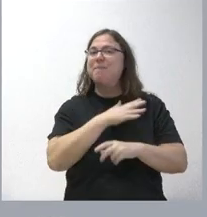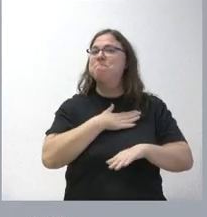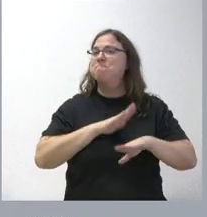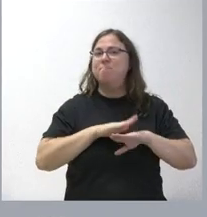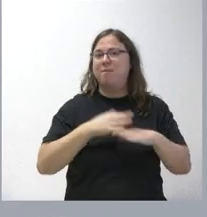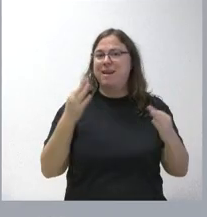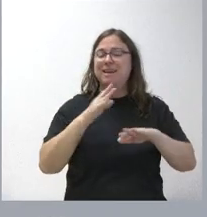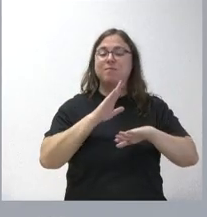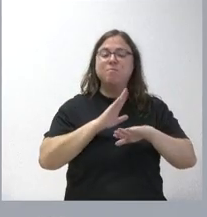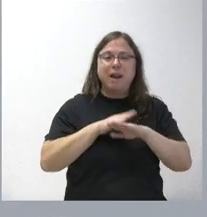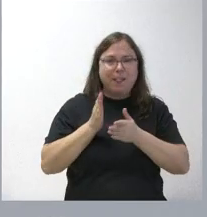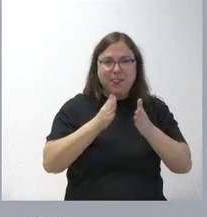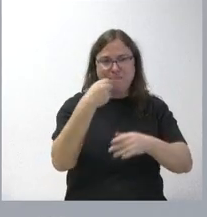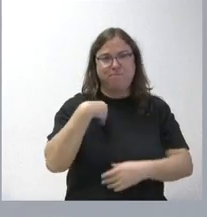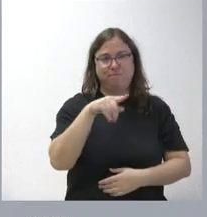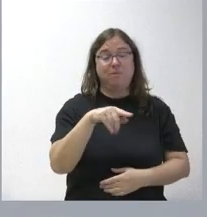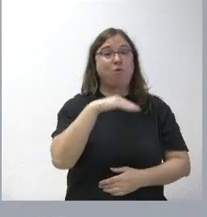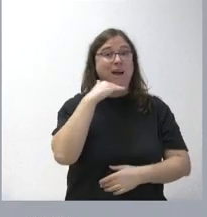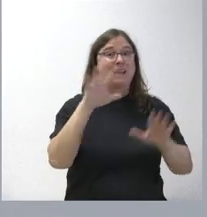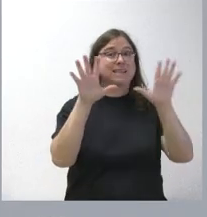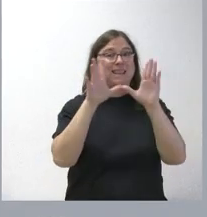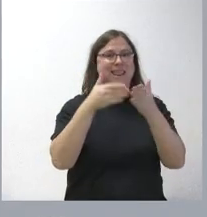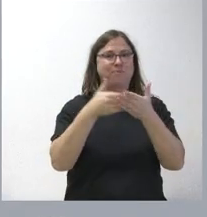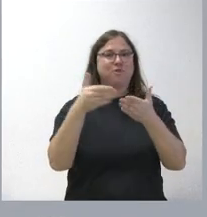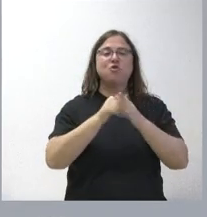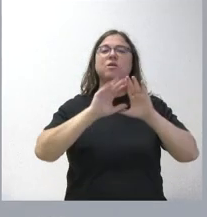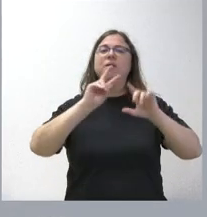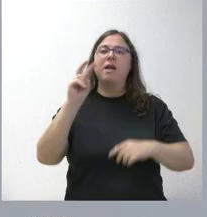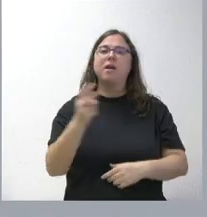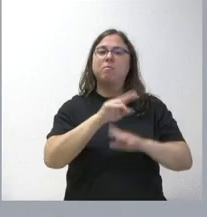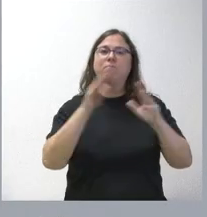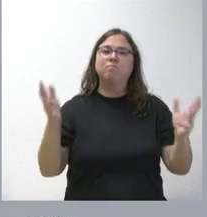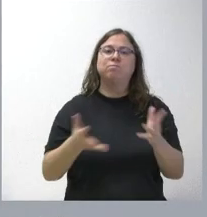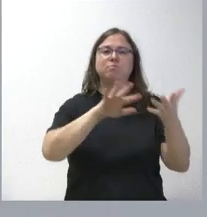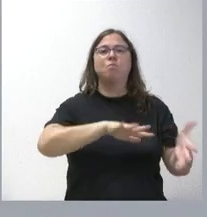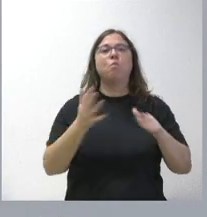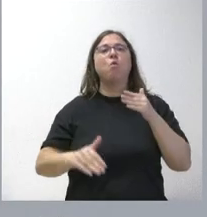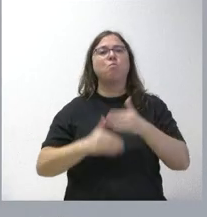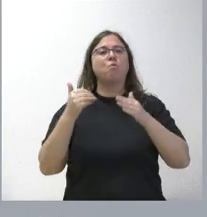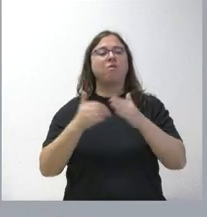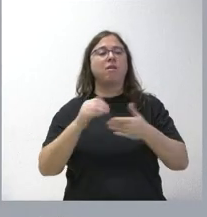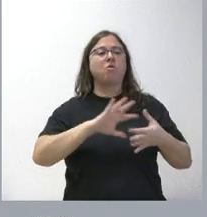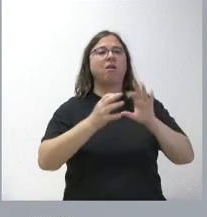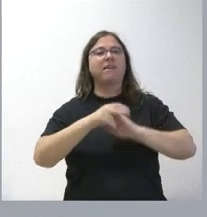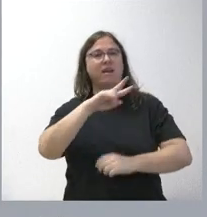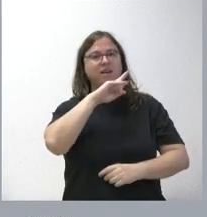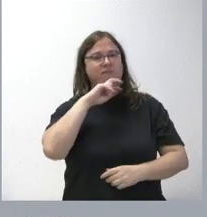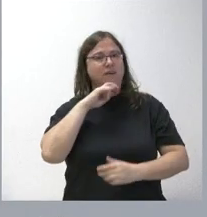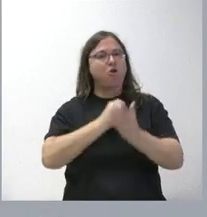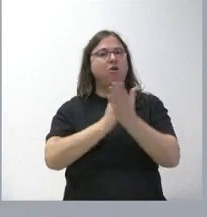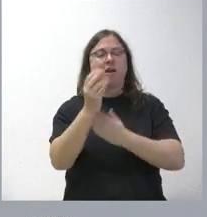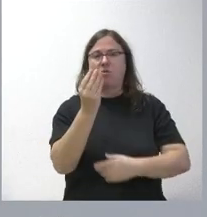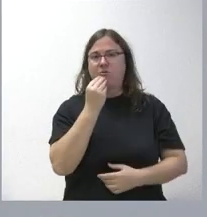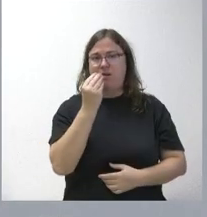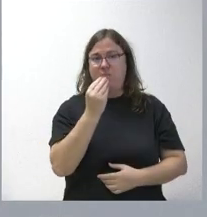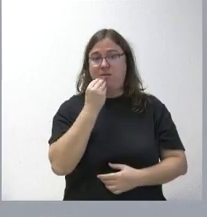dirección. En primer lugar, casi diez millones de euros para impulsar la modernización de la cadena de valor agroalimentaria. Y